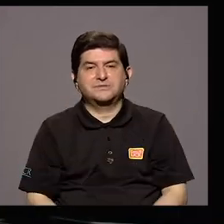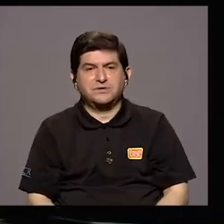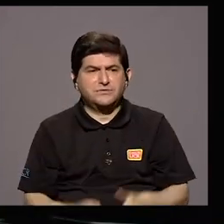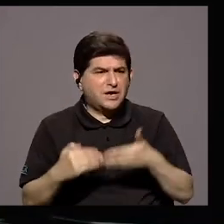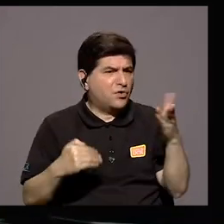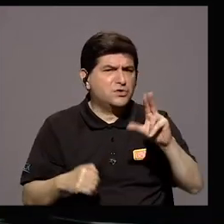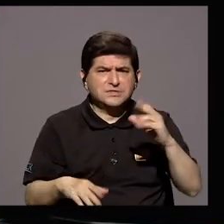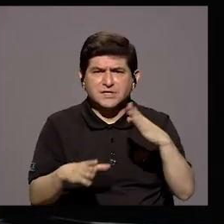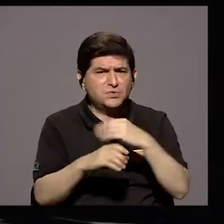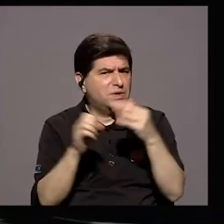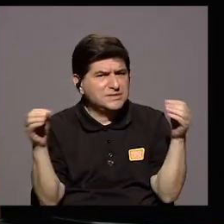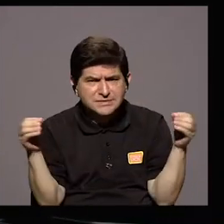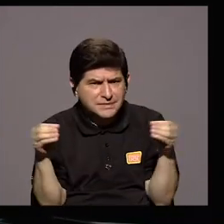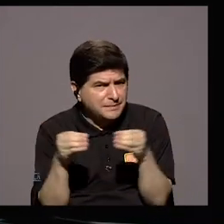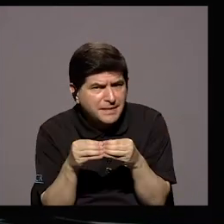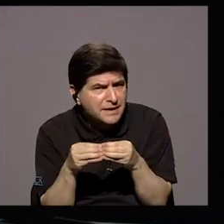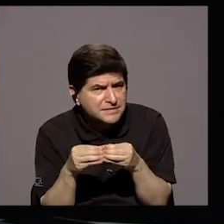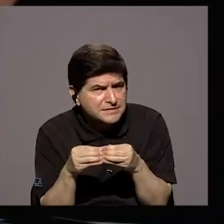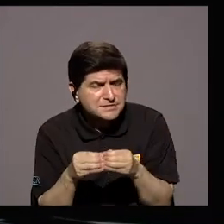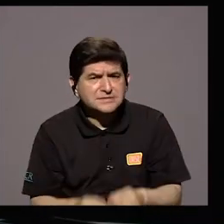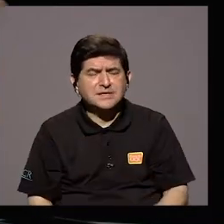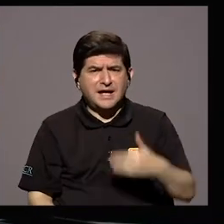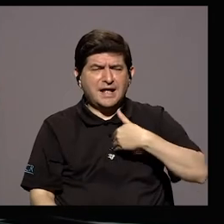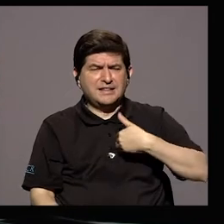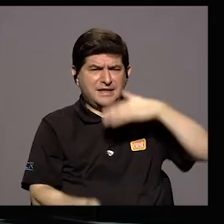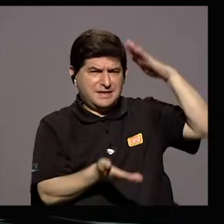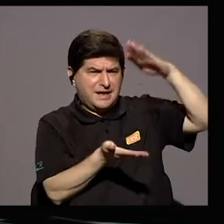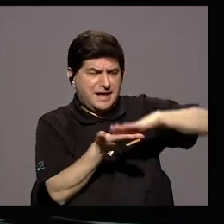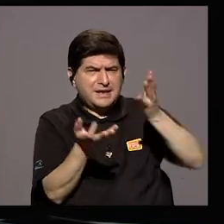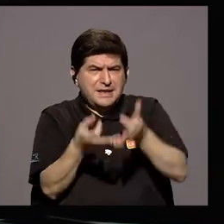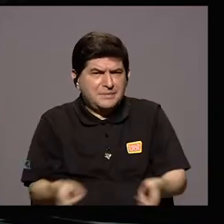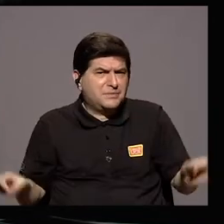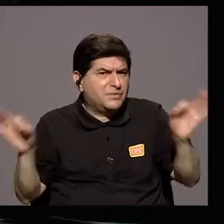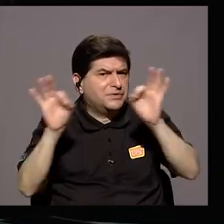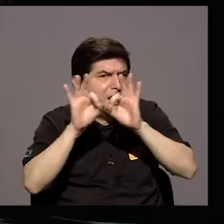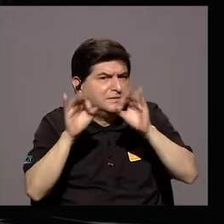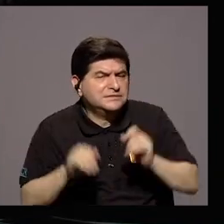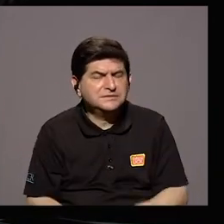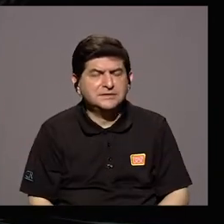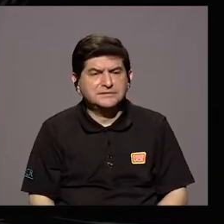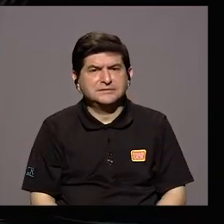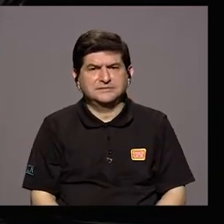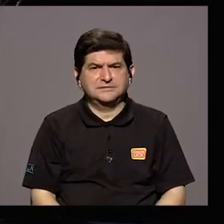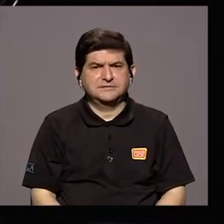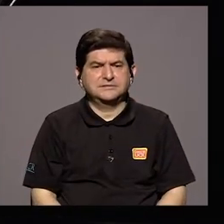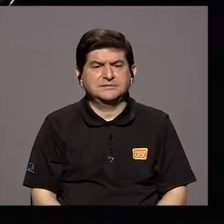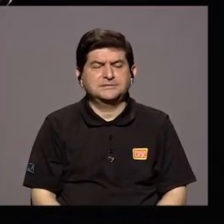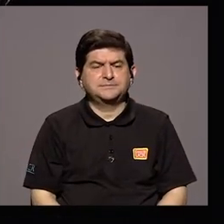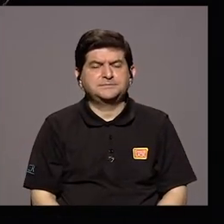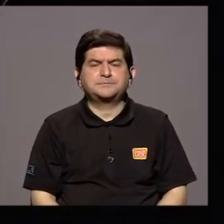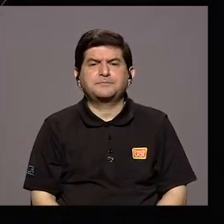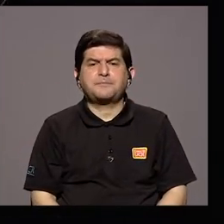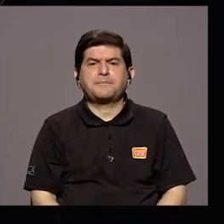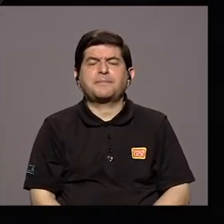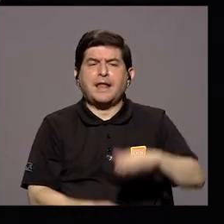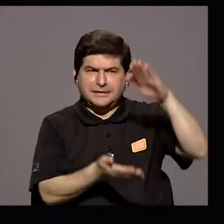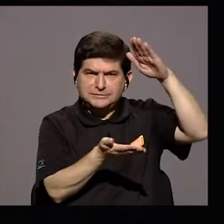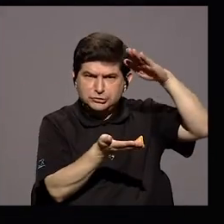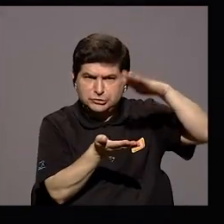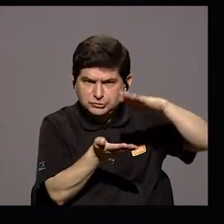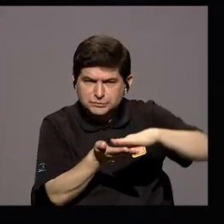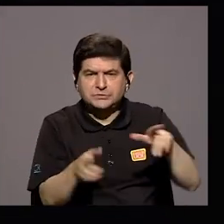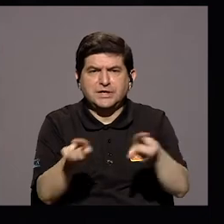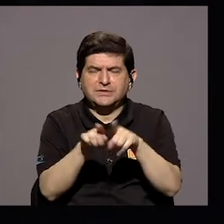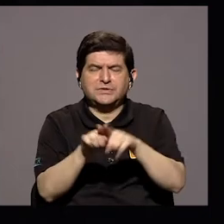cosas Doña Marisa Perdón Hay que dejar de ser cosas Cuando hay un recorte Tan grande Tan profundo Bueno Se han ido Mermando